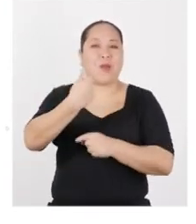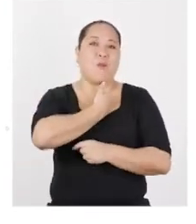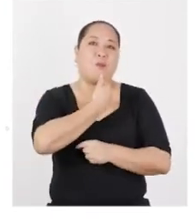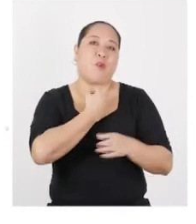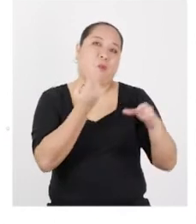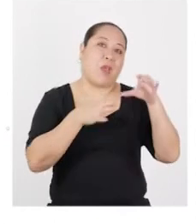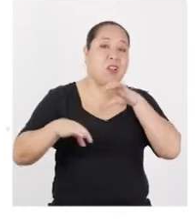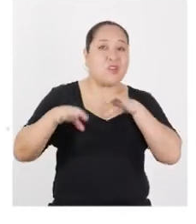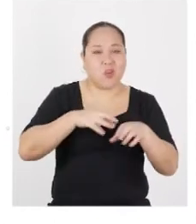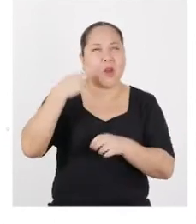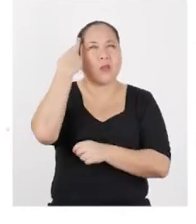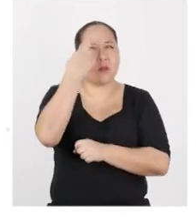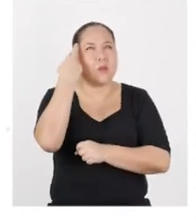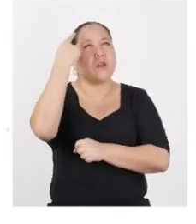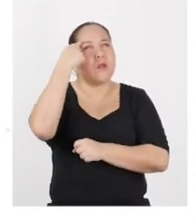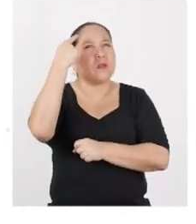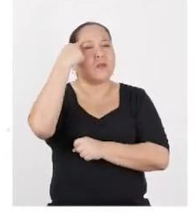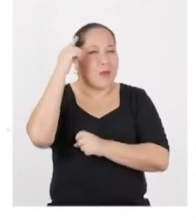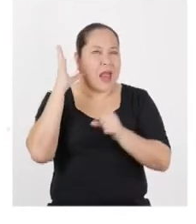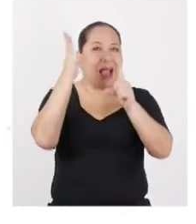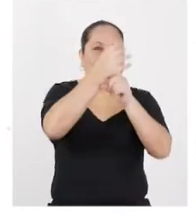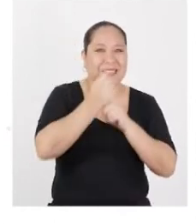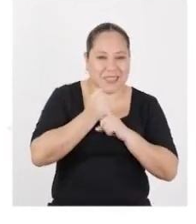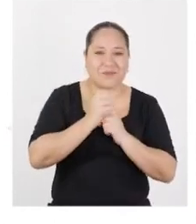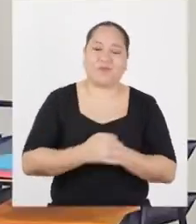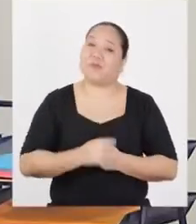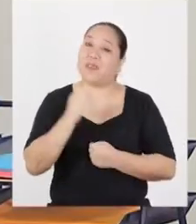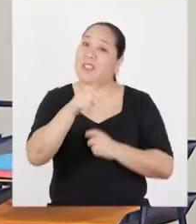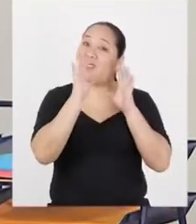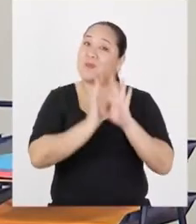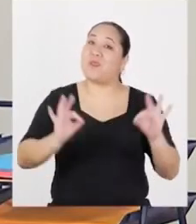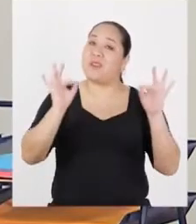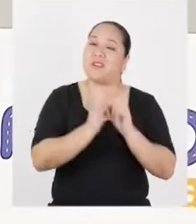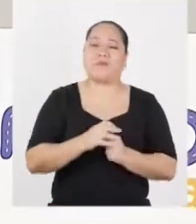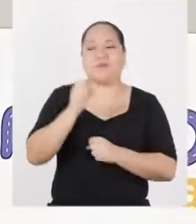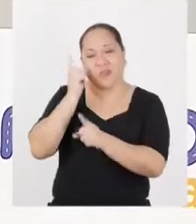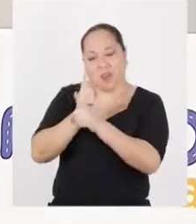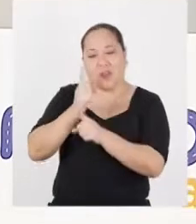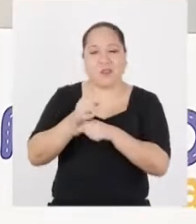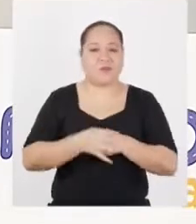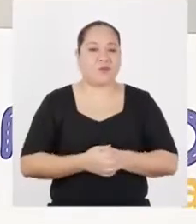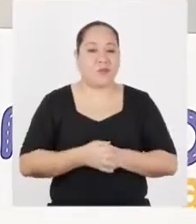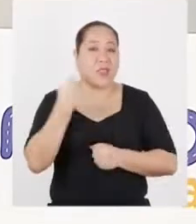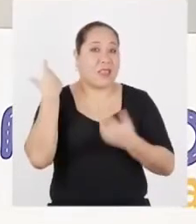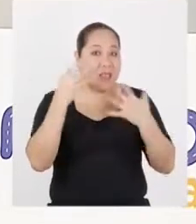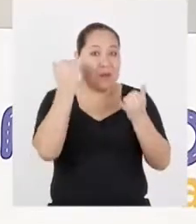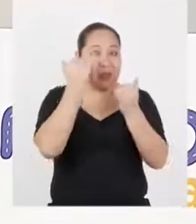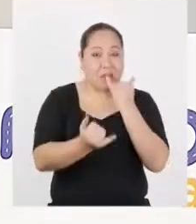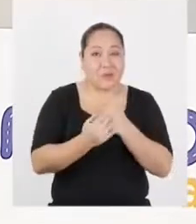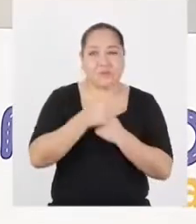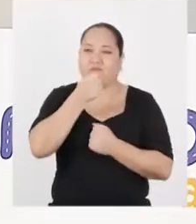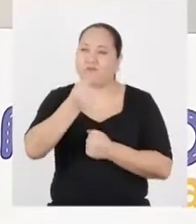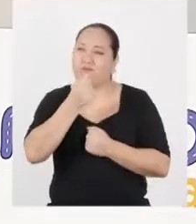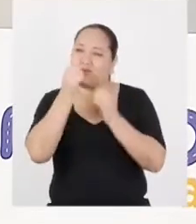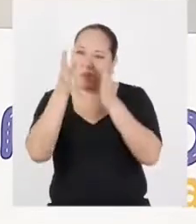actúa de manera racional y efectiva para lograrlas. Muy importante eso. Así es. Y para terminar,